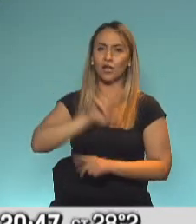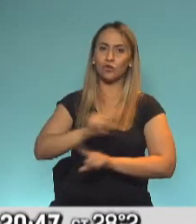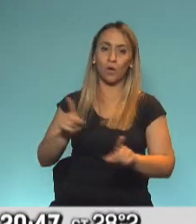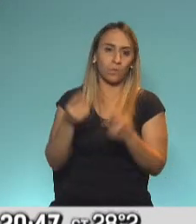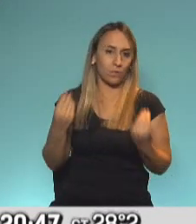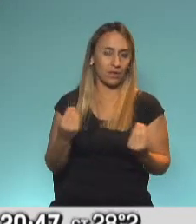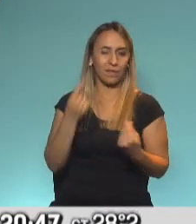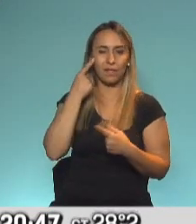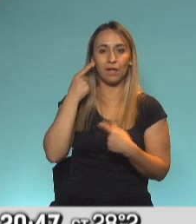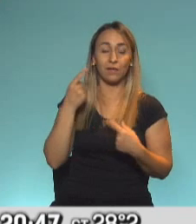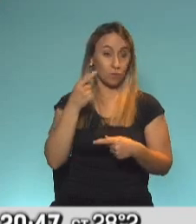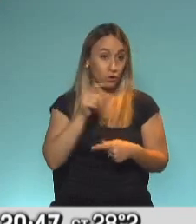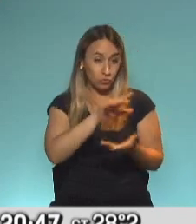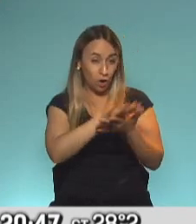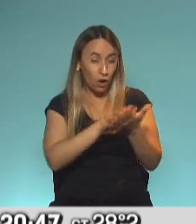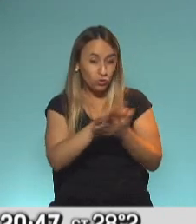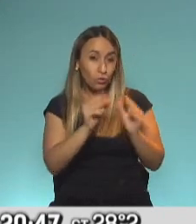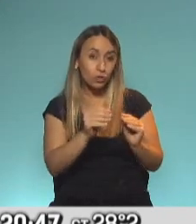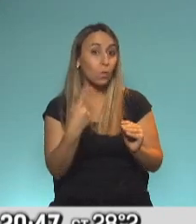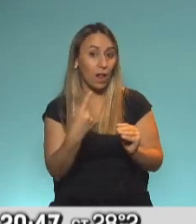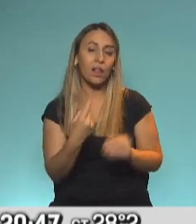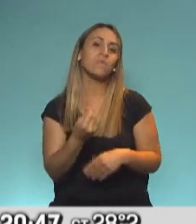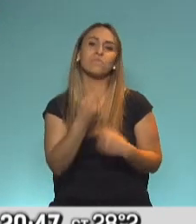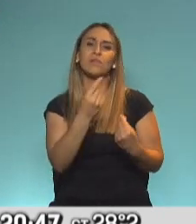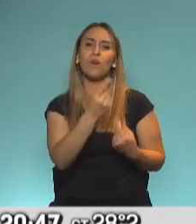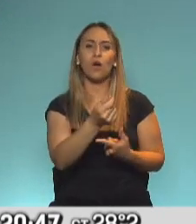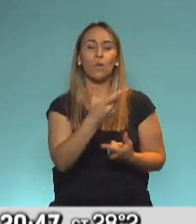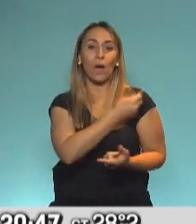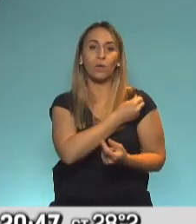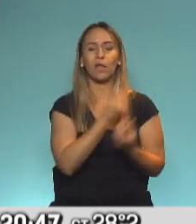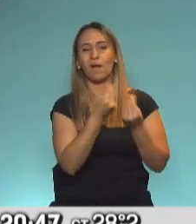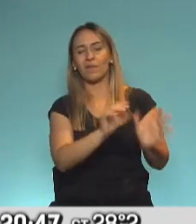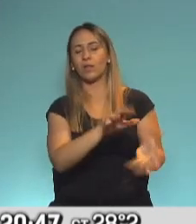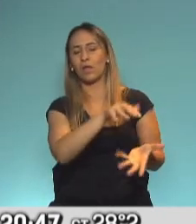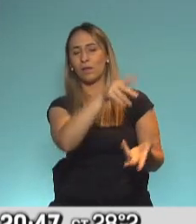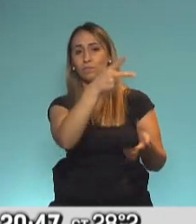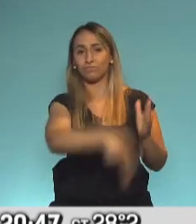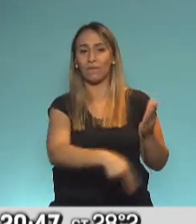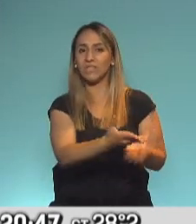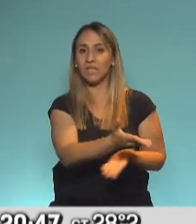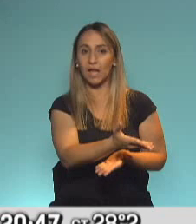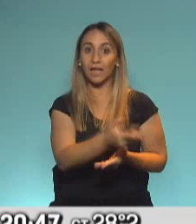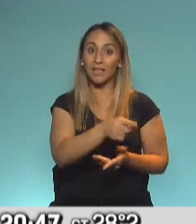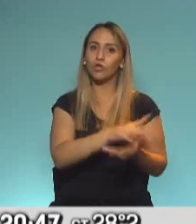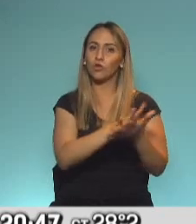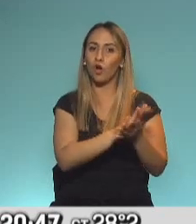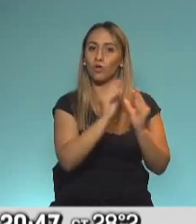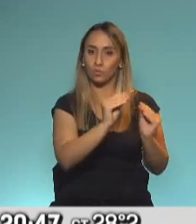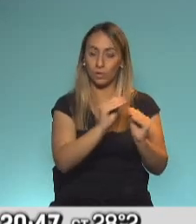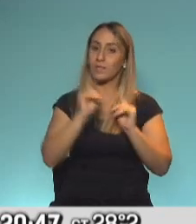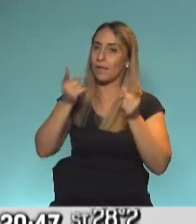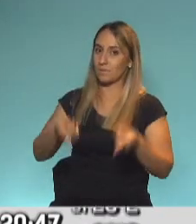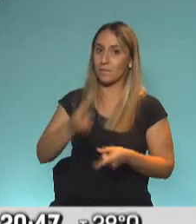miles de vacunas vencidas en la gestión anterior. Que Cornejo critique eso, ¿no? Esa situación, esa situación que se dio. También un mensaje